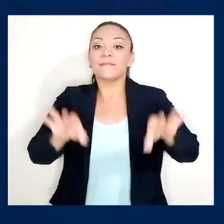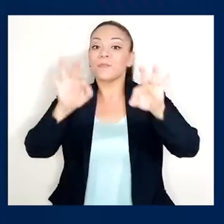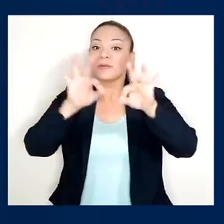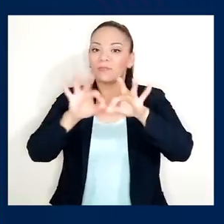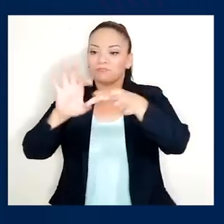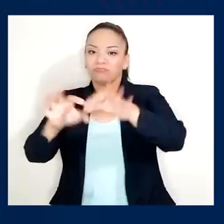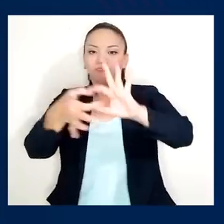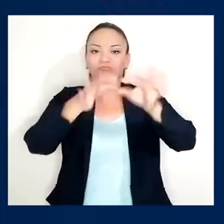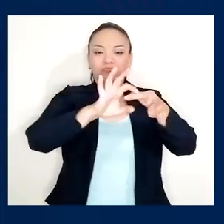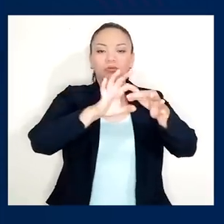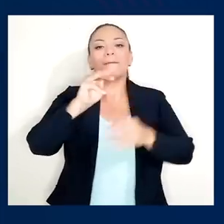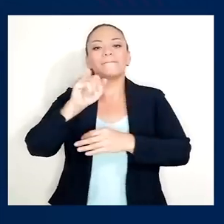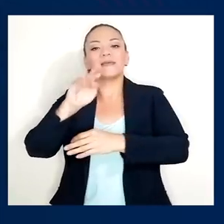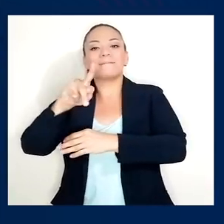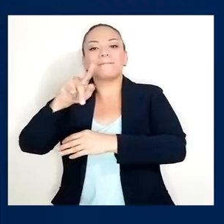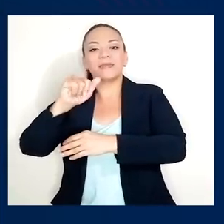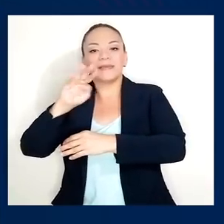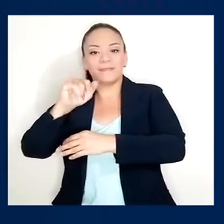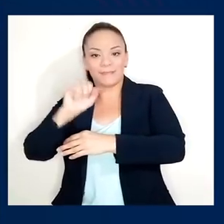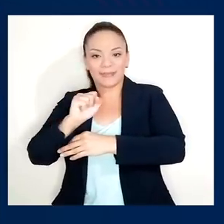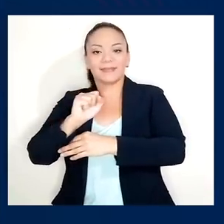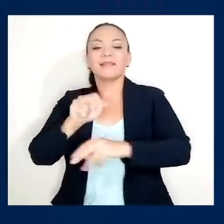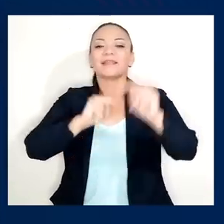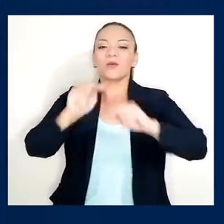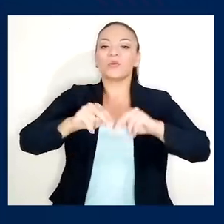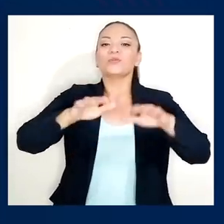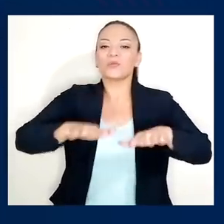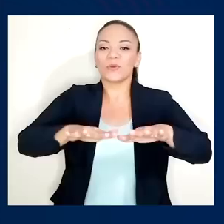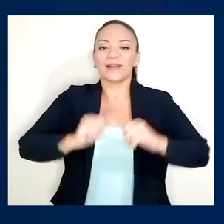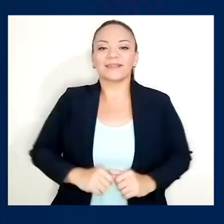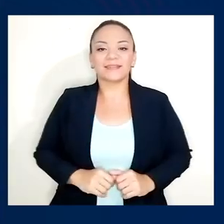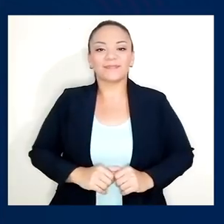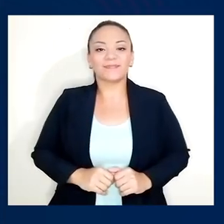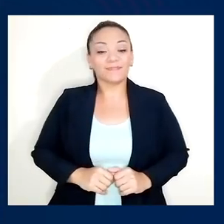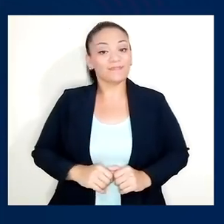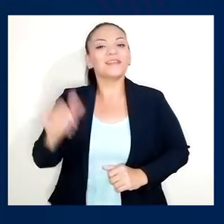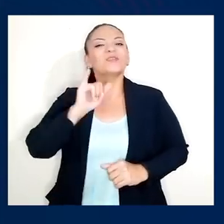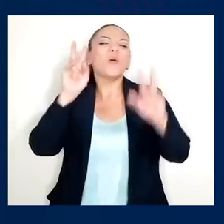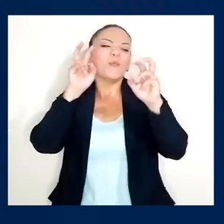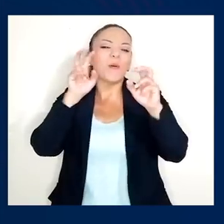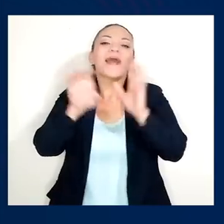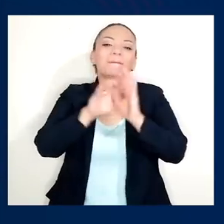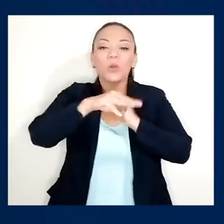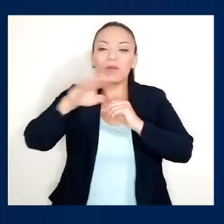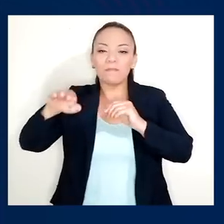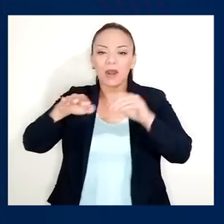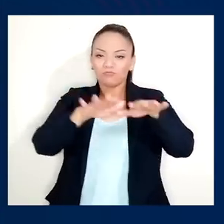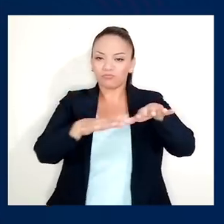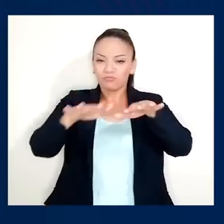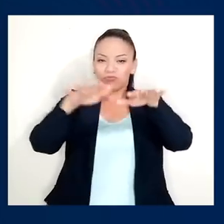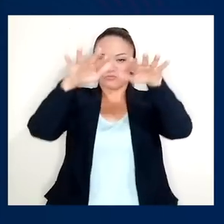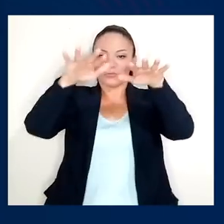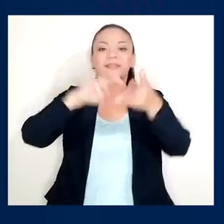de encadenamientos con pymes, emprendimientos locales. Cuando la marea sube, levantan todos los